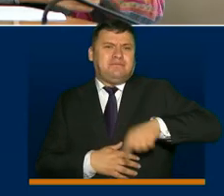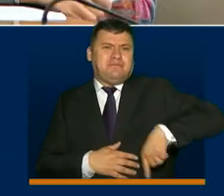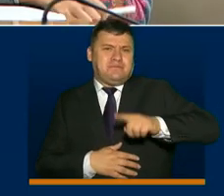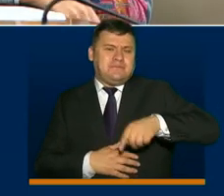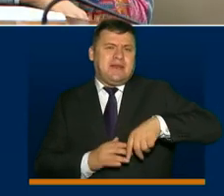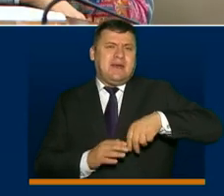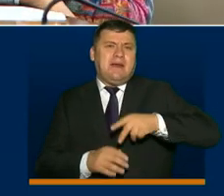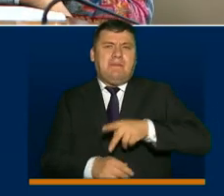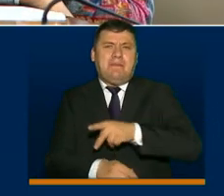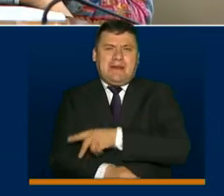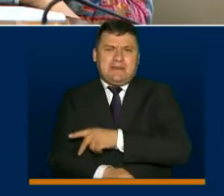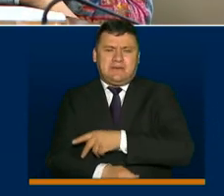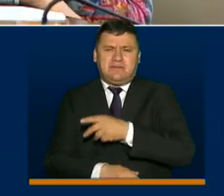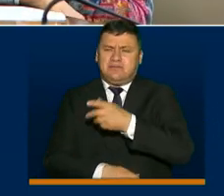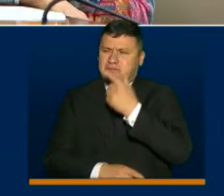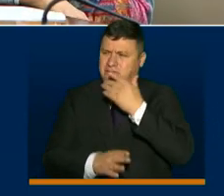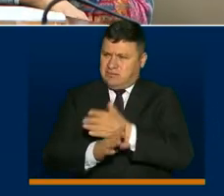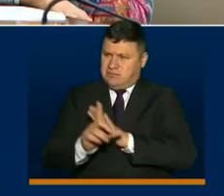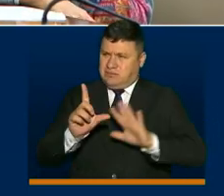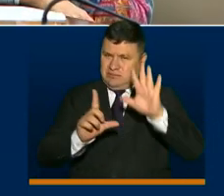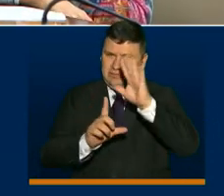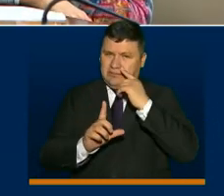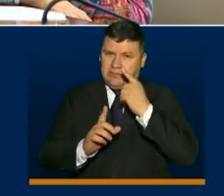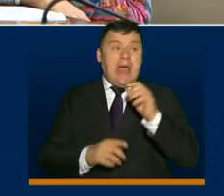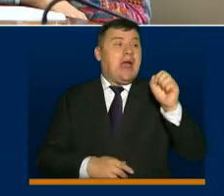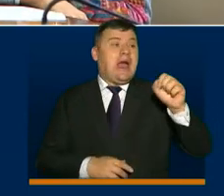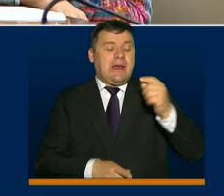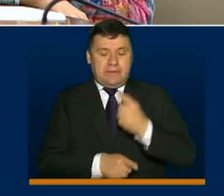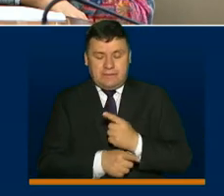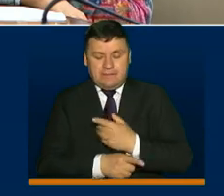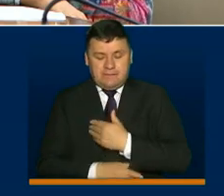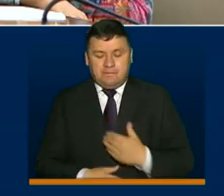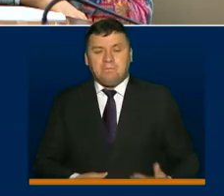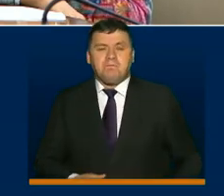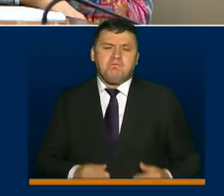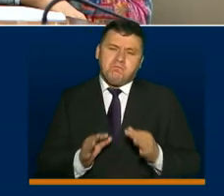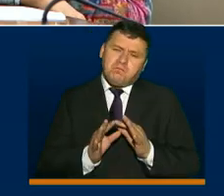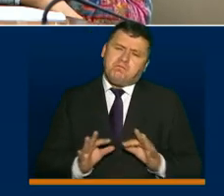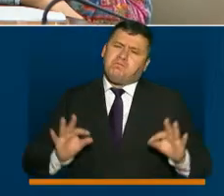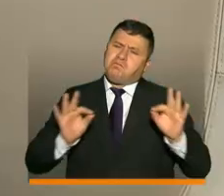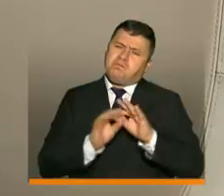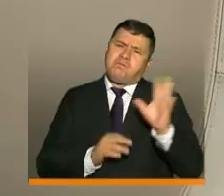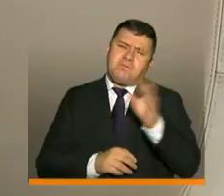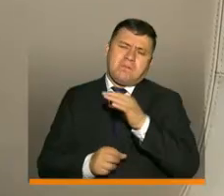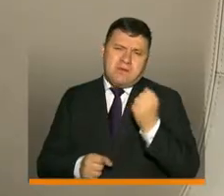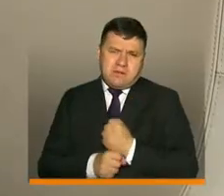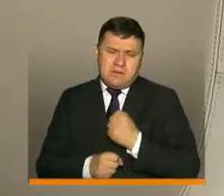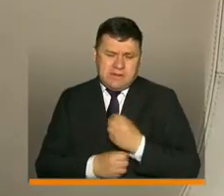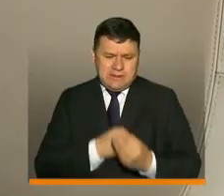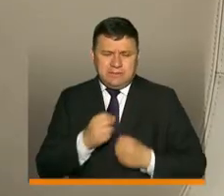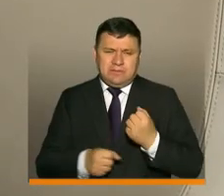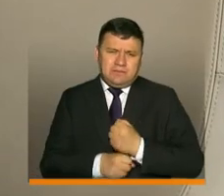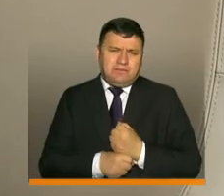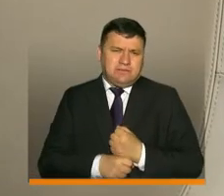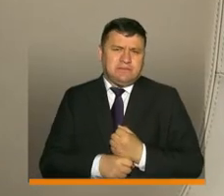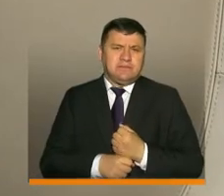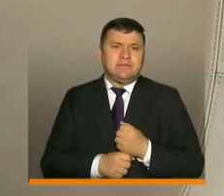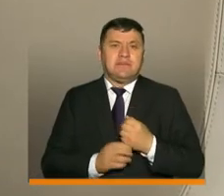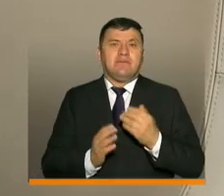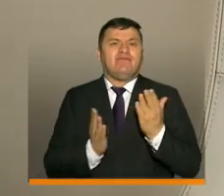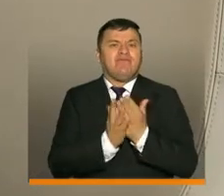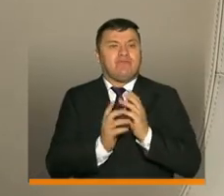De pronto, antes de ver el video, ¿por qué no les damos también ese mensaje? Muy bien, presidente. Muy importante. Yo creo que todo el trabajo que hemos realizado cubre